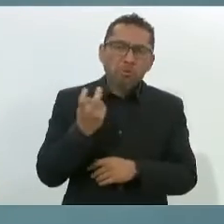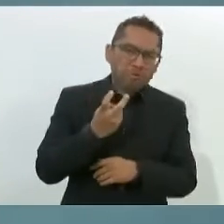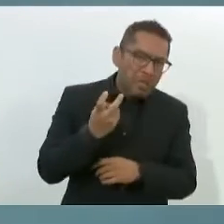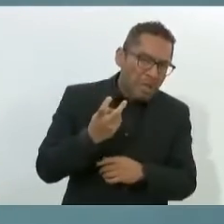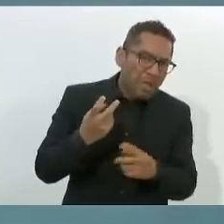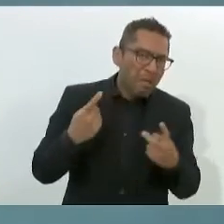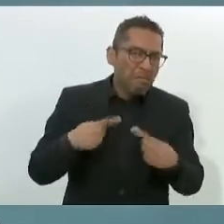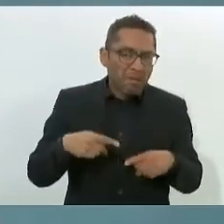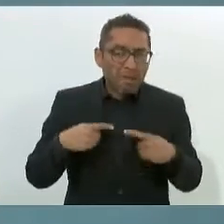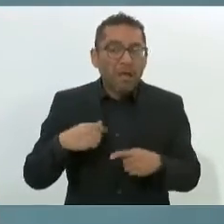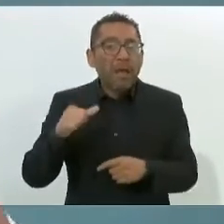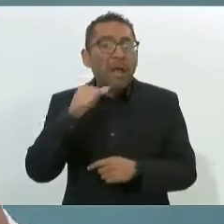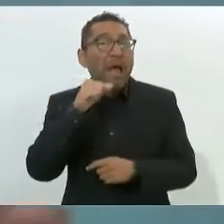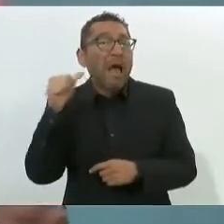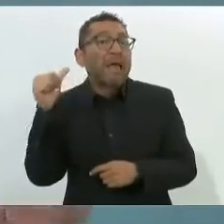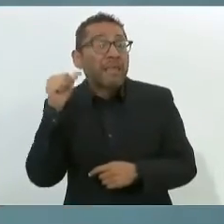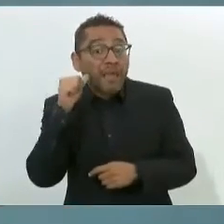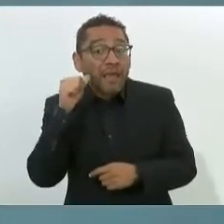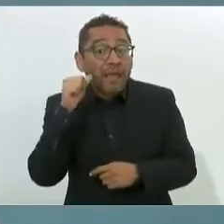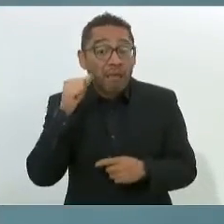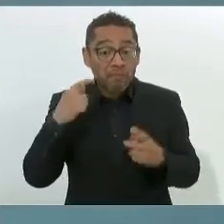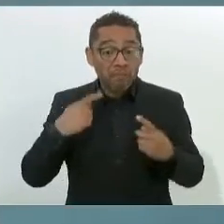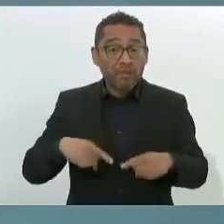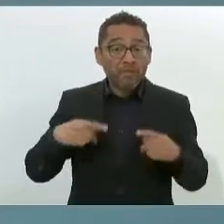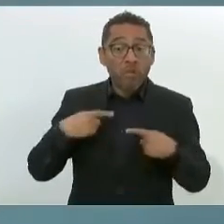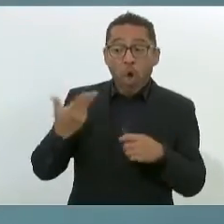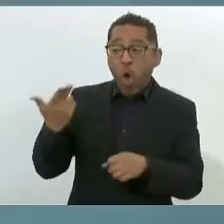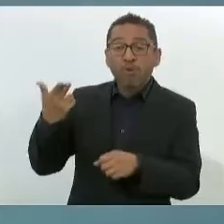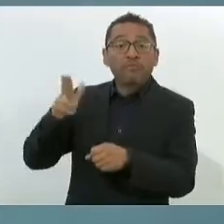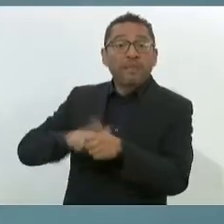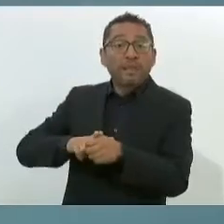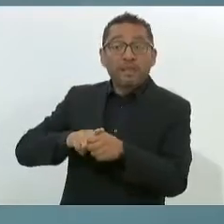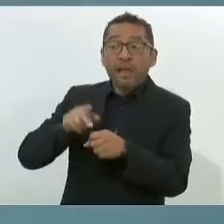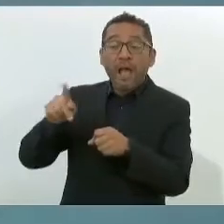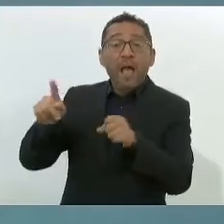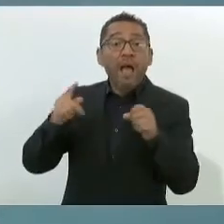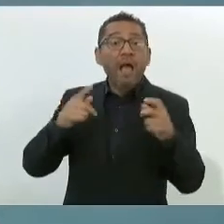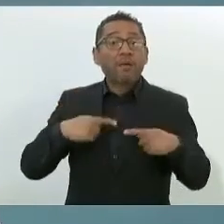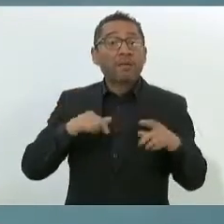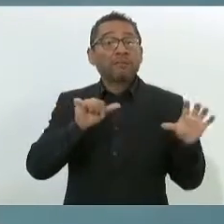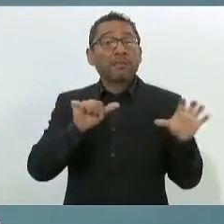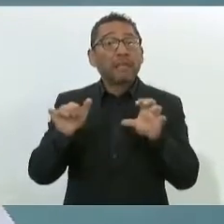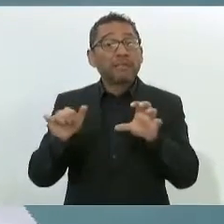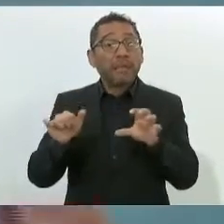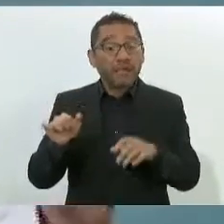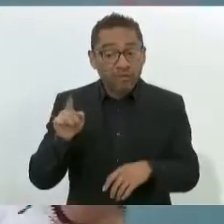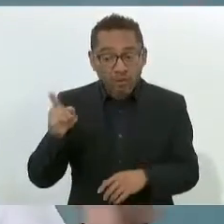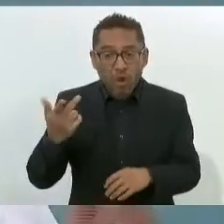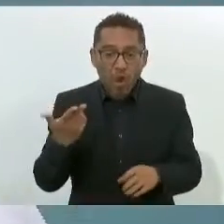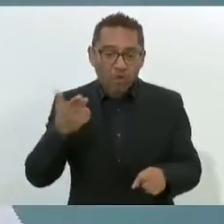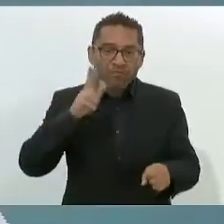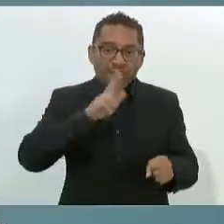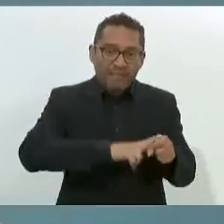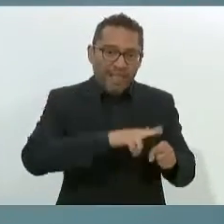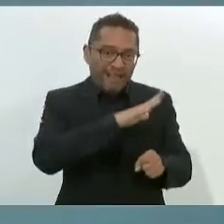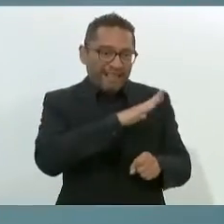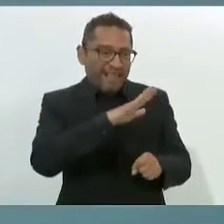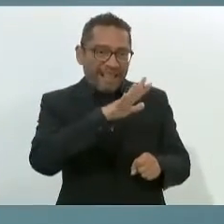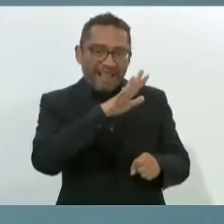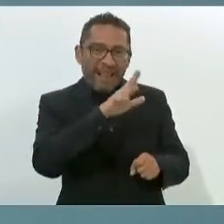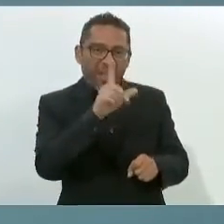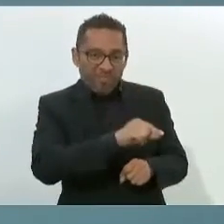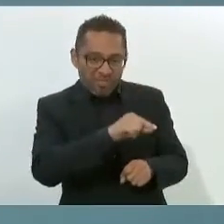Ayer llegamos a casi 600 y el hospital general que se acaba de aperturar